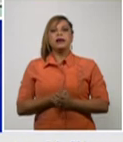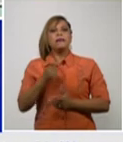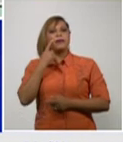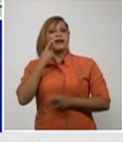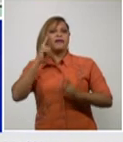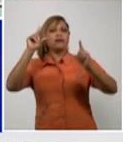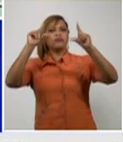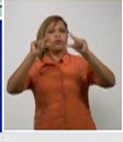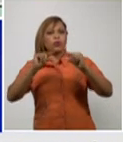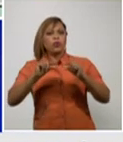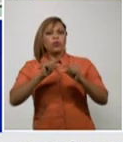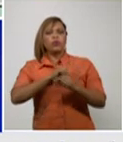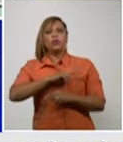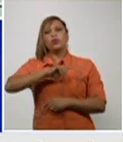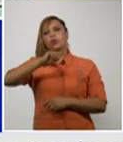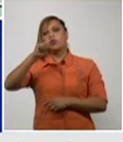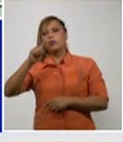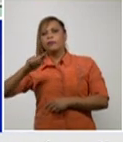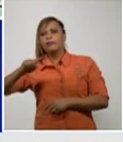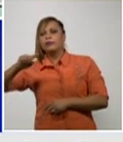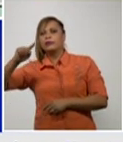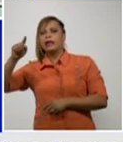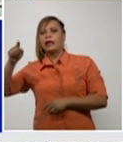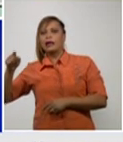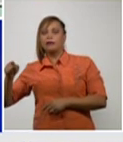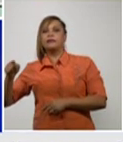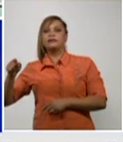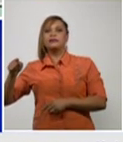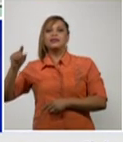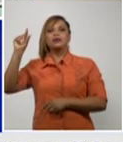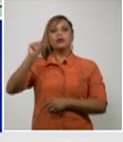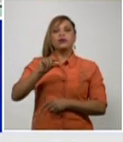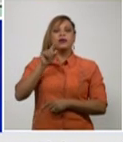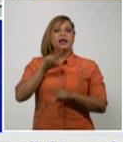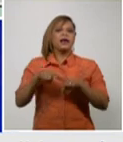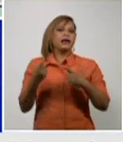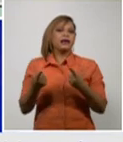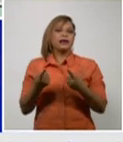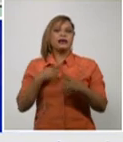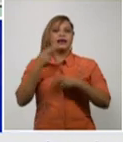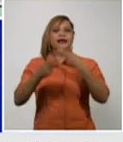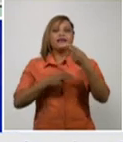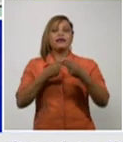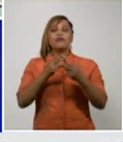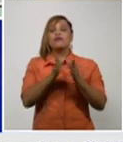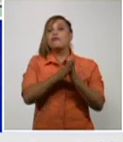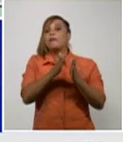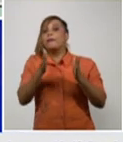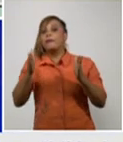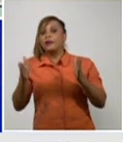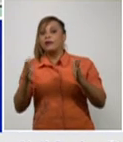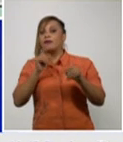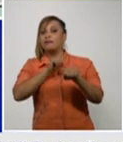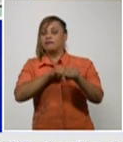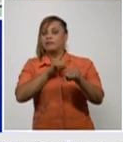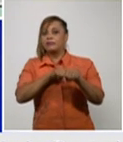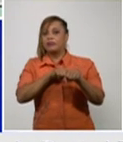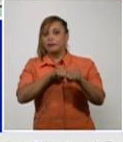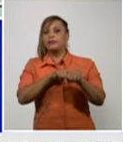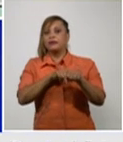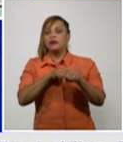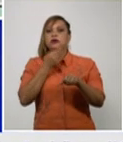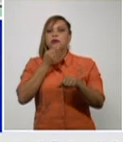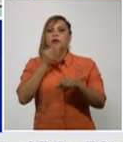comportamiento hacia tal hacia una reducción pues hay que transcurrir un periodo de tiempo que permita hacer este